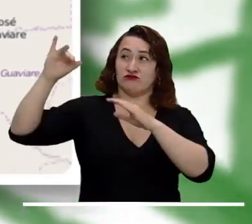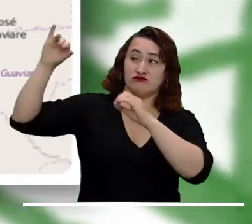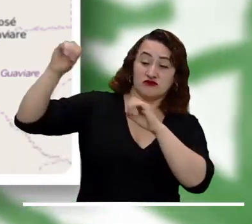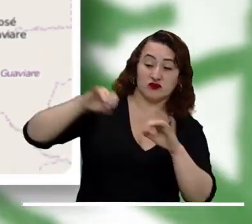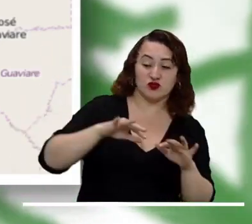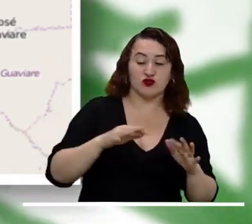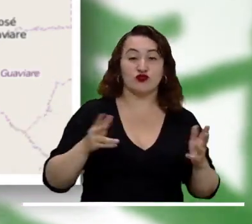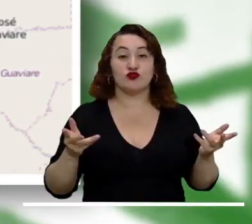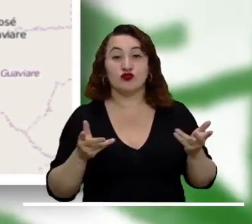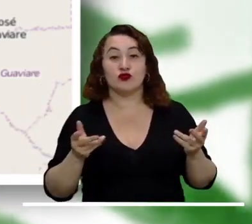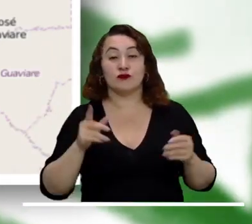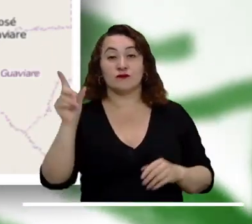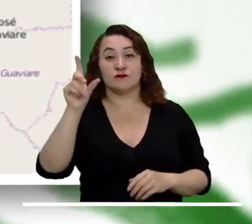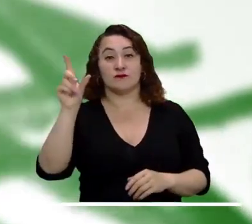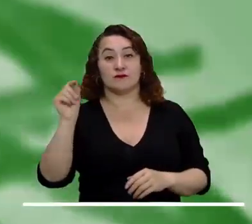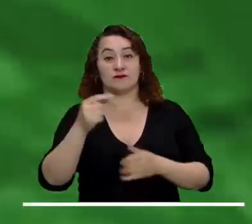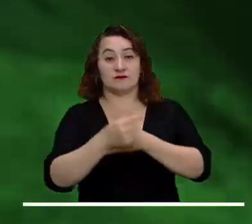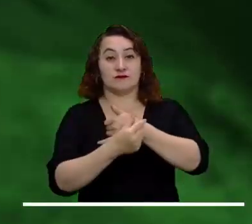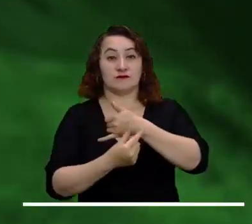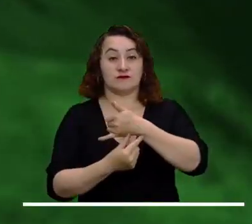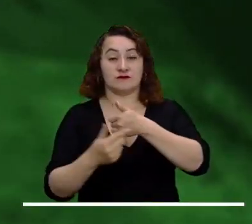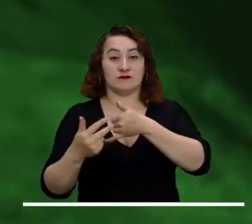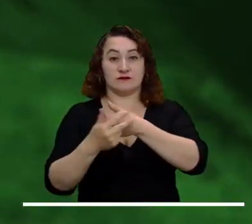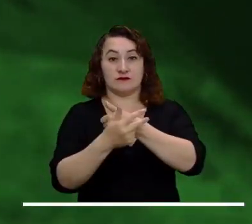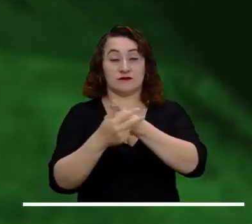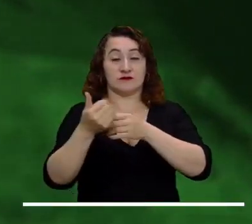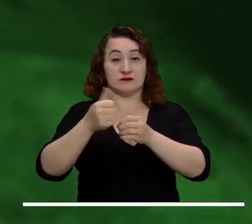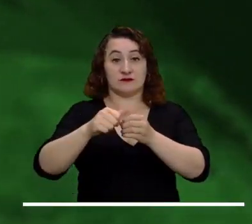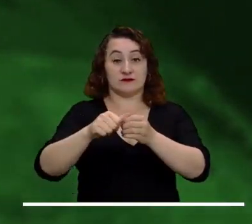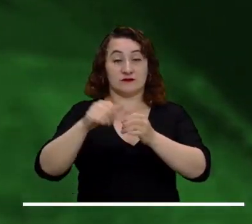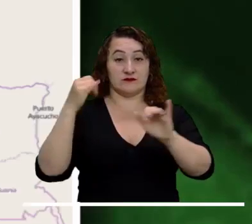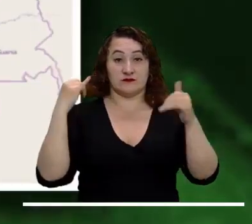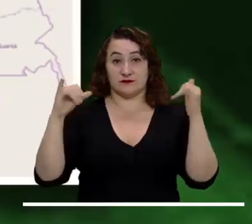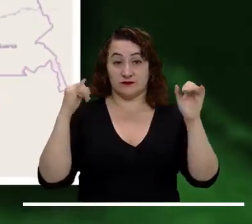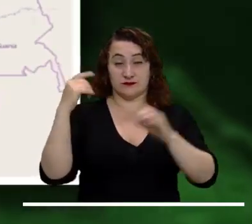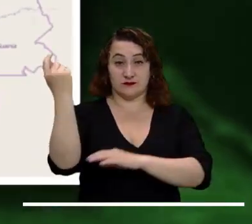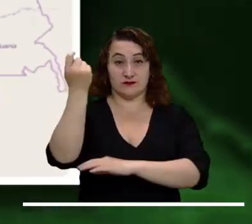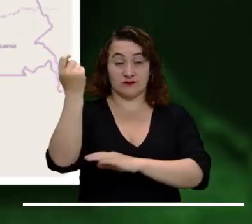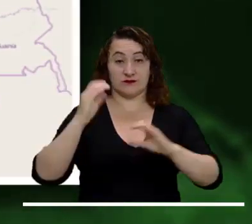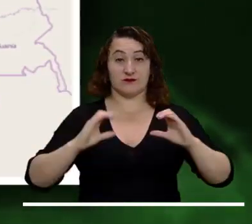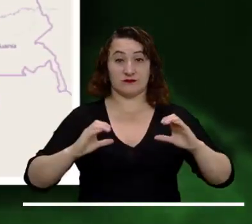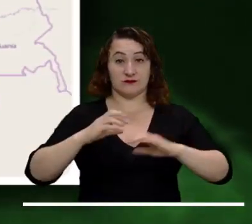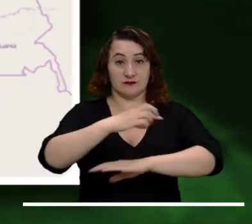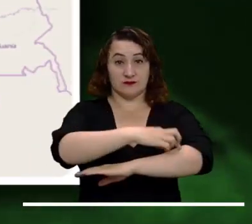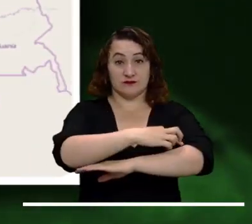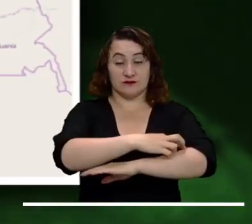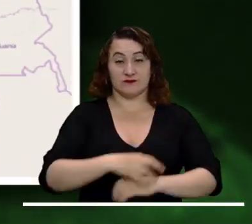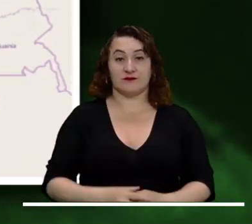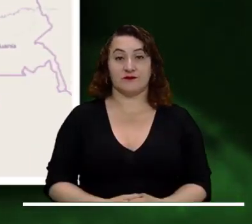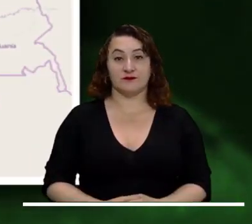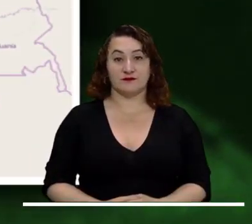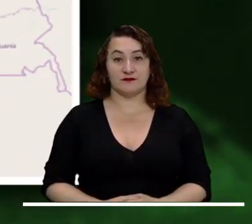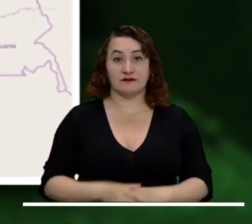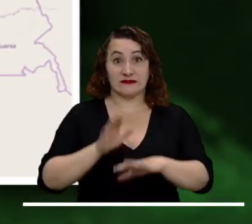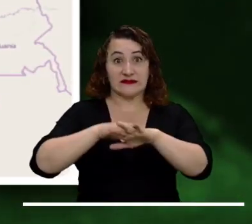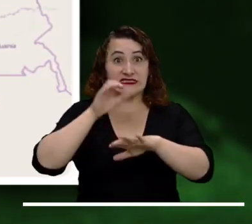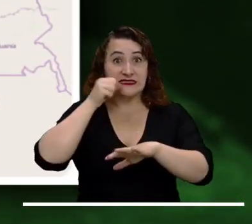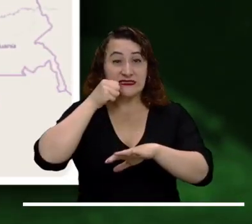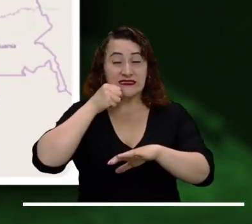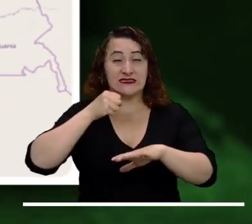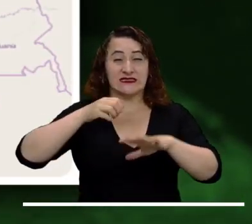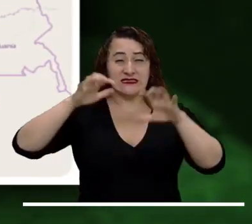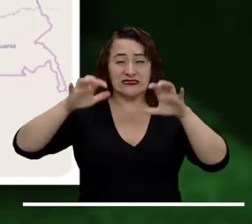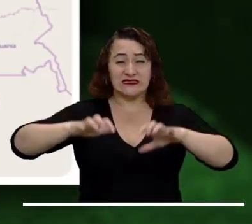Persiste la alerta por deslizamientos en el Cesar, Magdalena, el Pacífico, Los Andes, Arauca, Casanare, Meta,